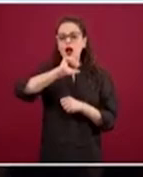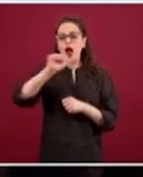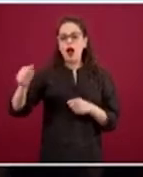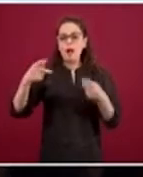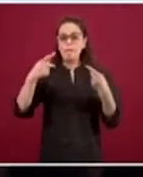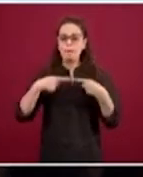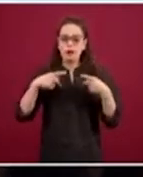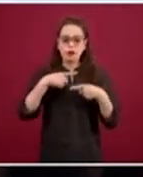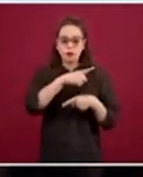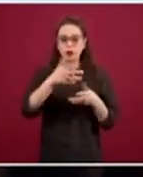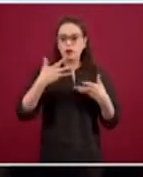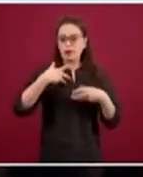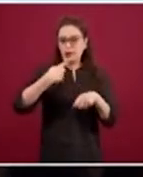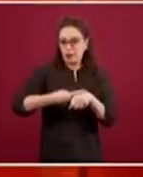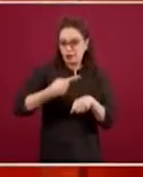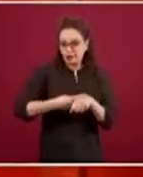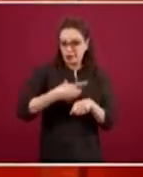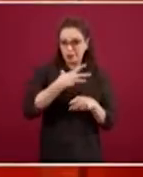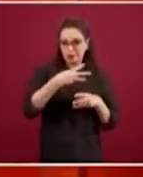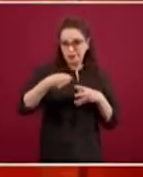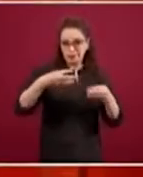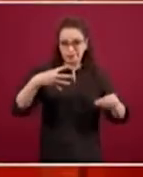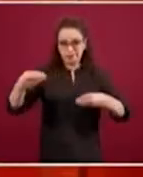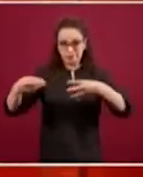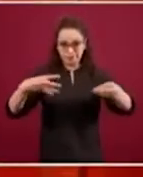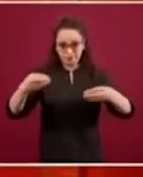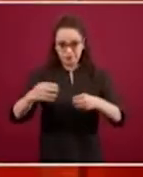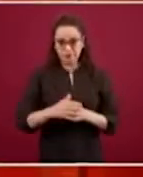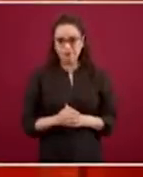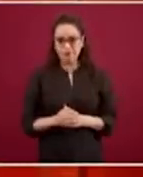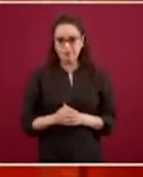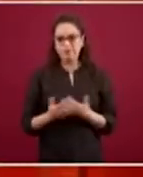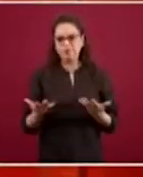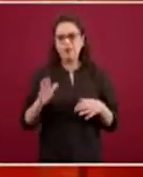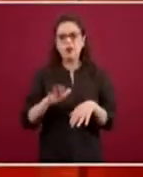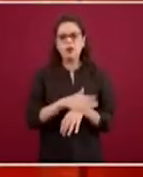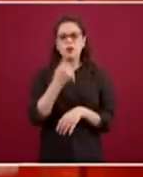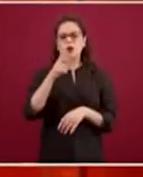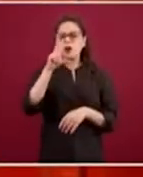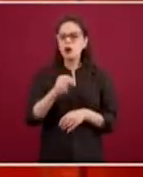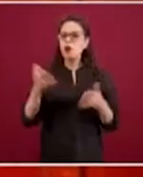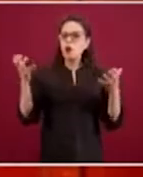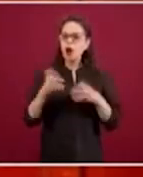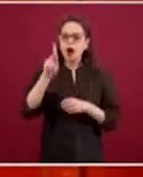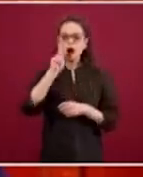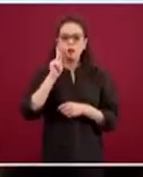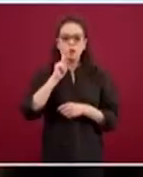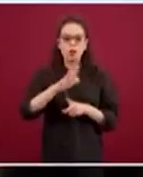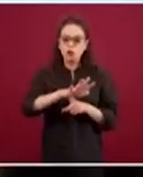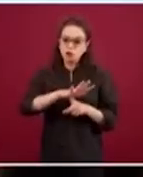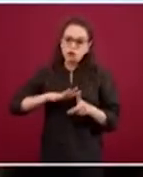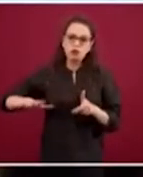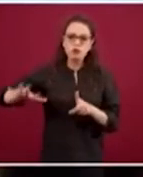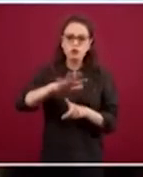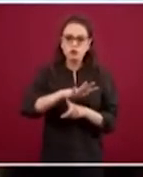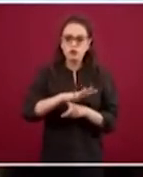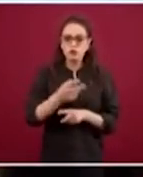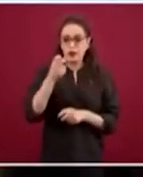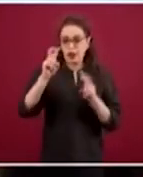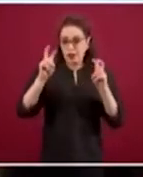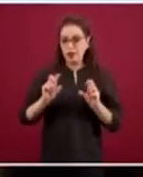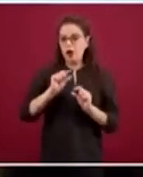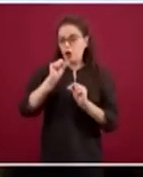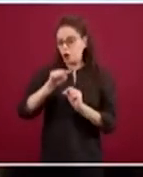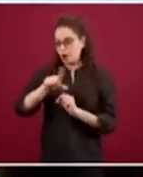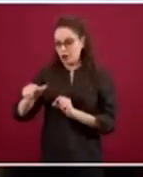con la insistencia de por qué no han hecho pruebas en todos los casos, tema que ahorita voy a abordar. Aquí están las